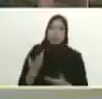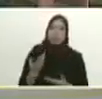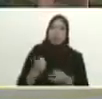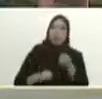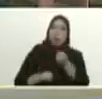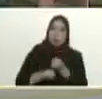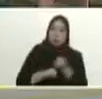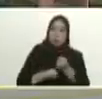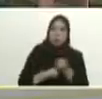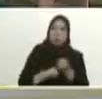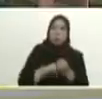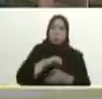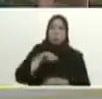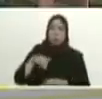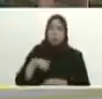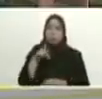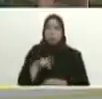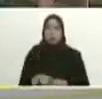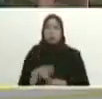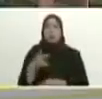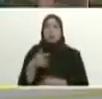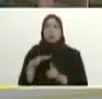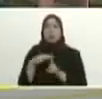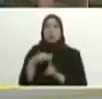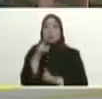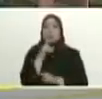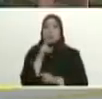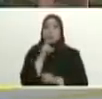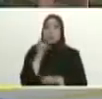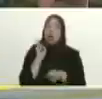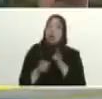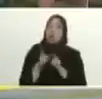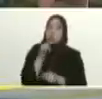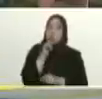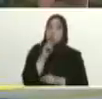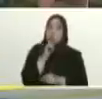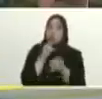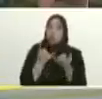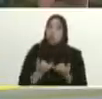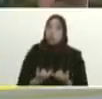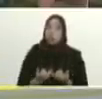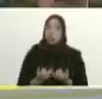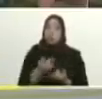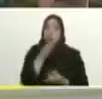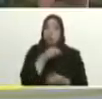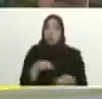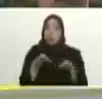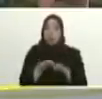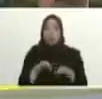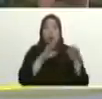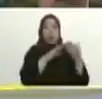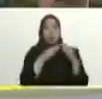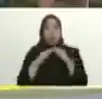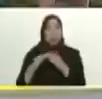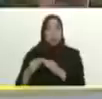apoyarnos entre apoyarnos en estas circunstancias en donde a veces la lluvia golpea una región una zona una comunidad